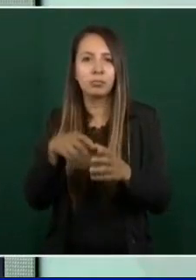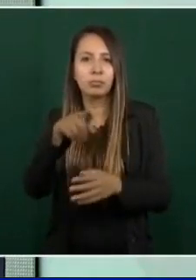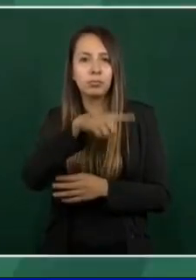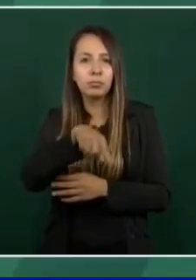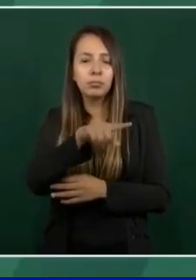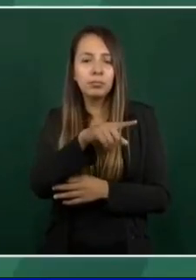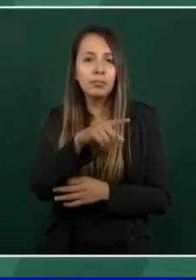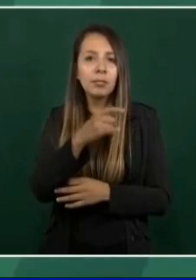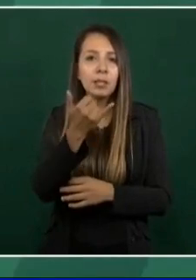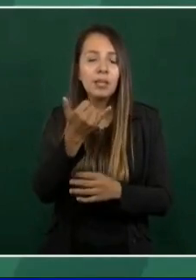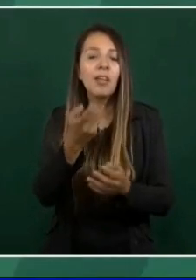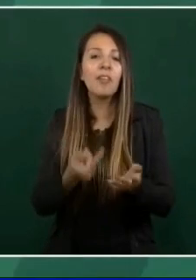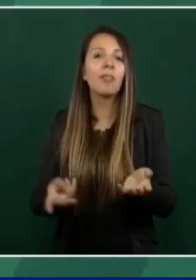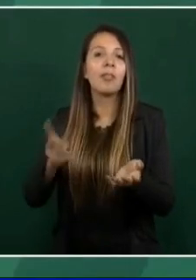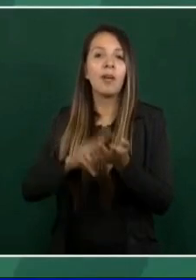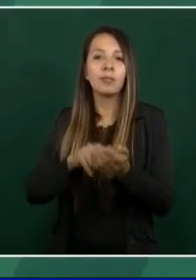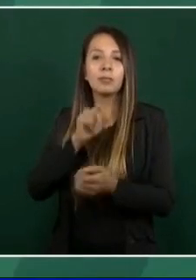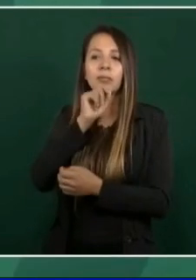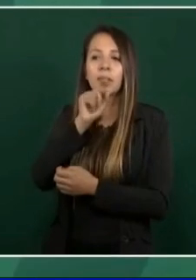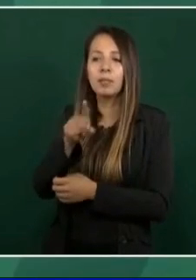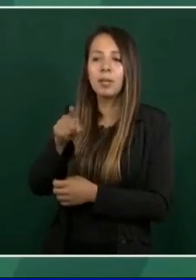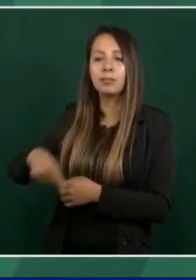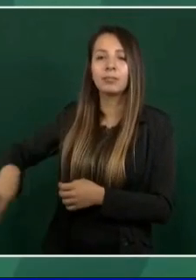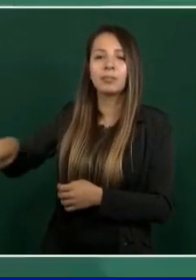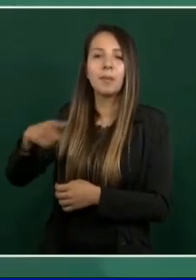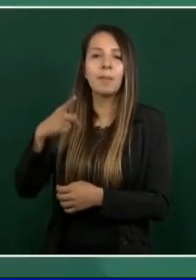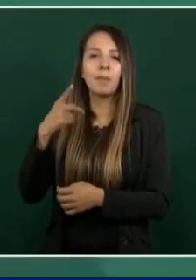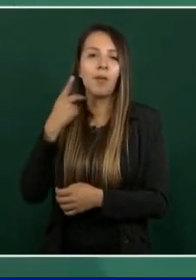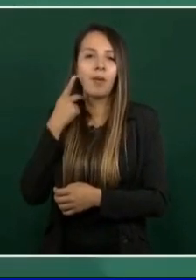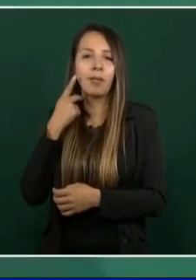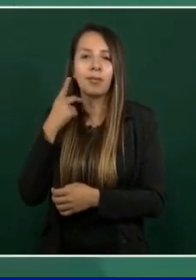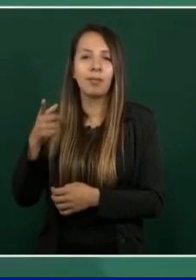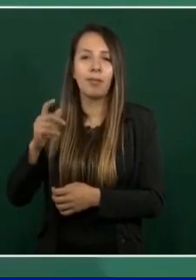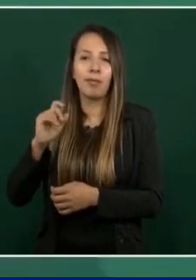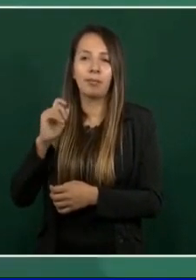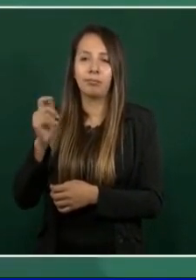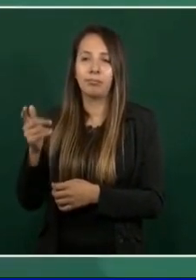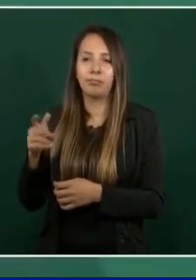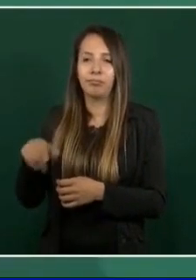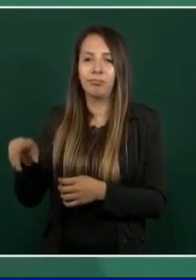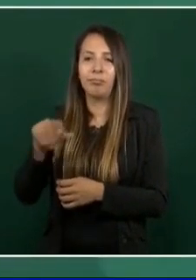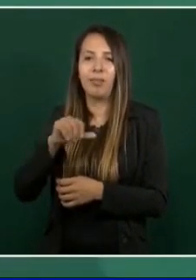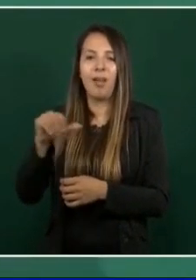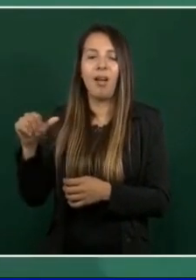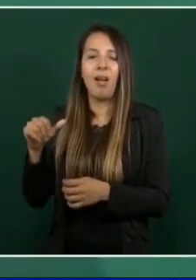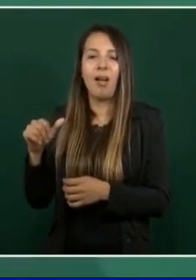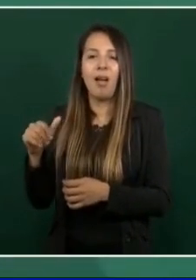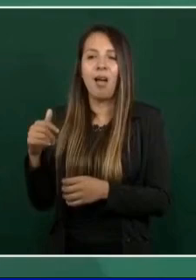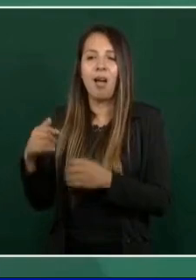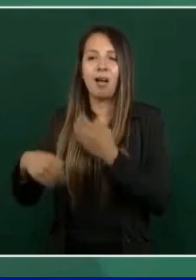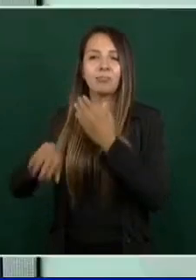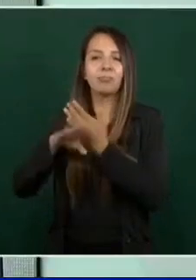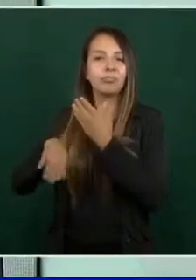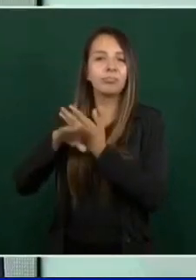del conservadurismo, de los reaccionarios, de los